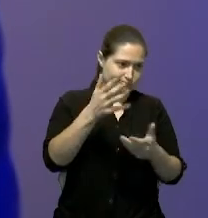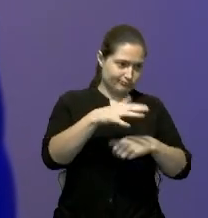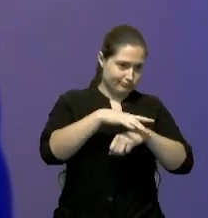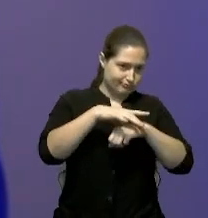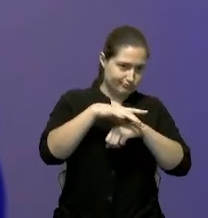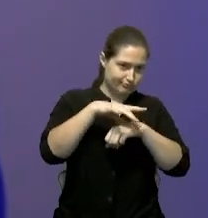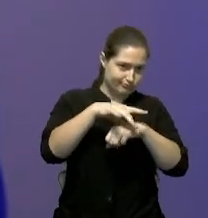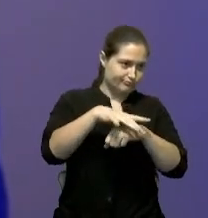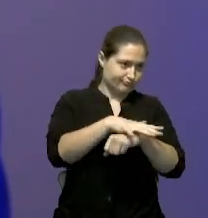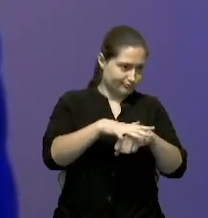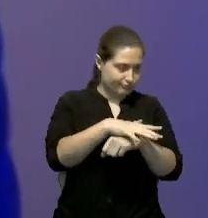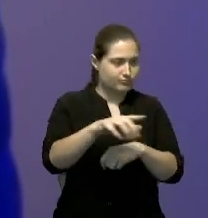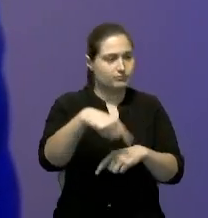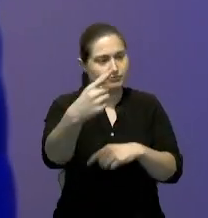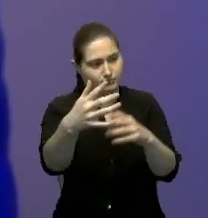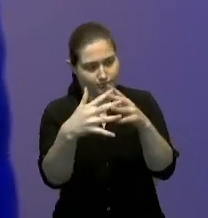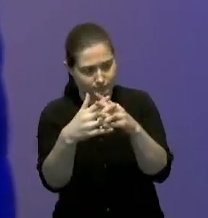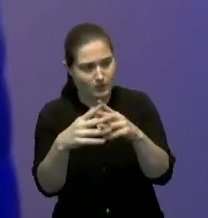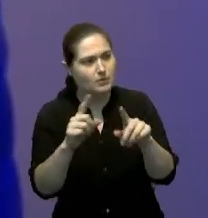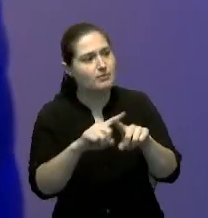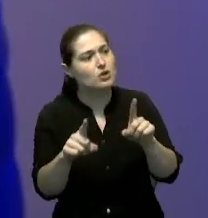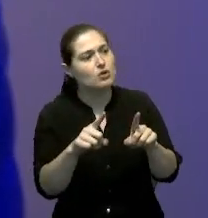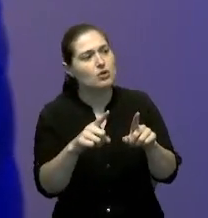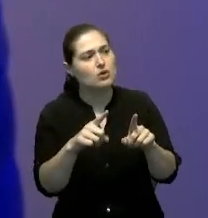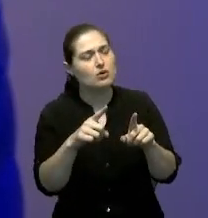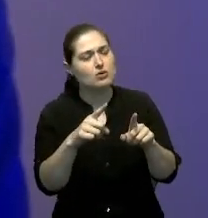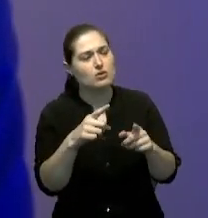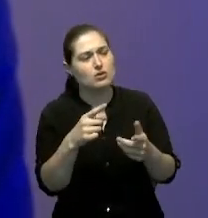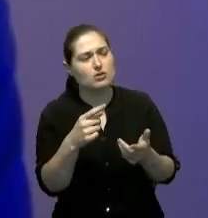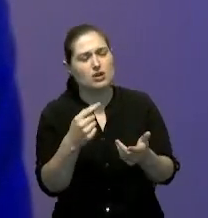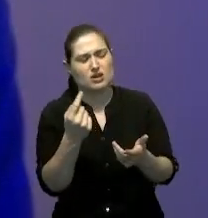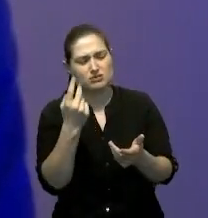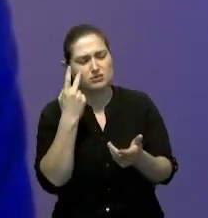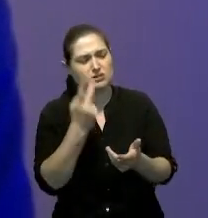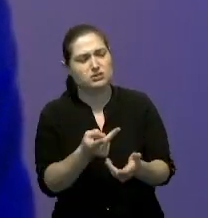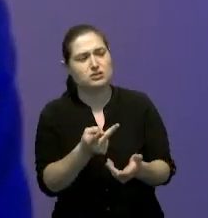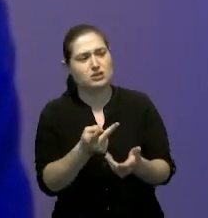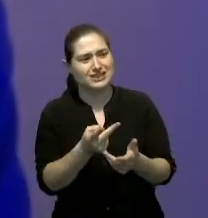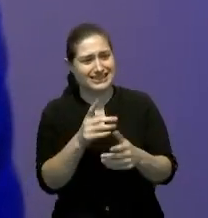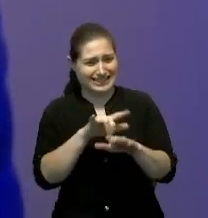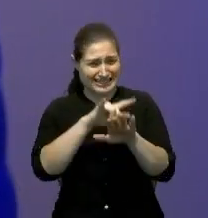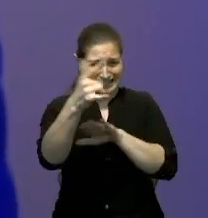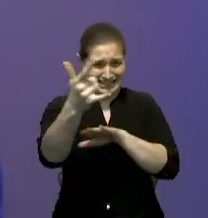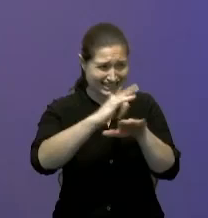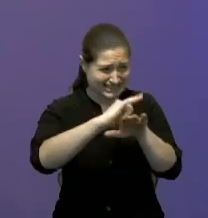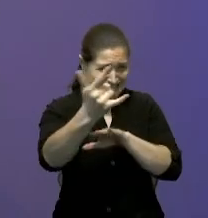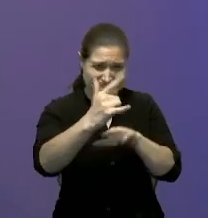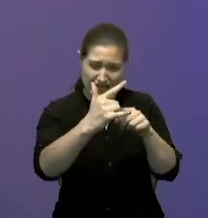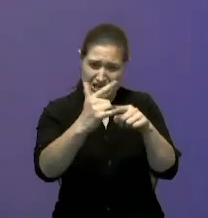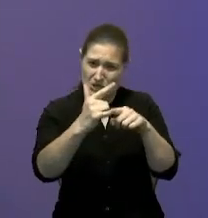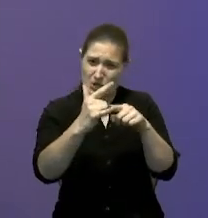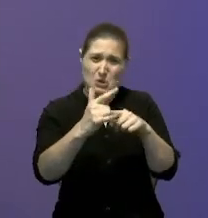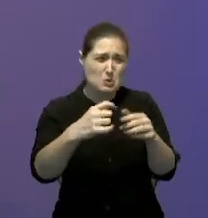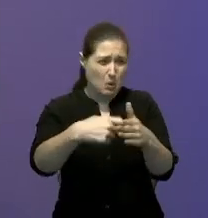entraría en vigencia el acuerdo y algo interesante un sobrecargo que las aerolíneas le hacen a los pasajeros sobre todo ahora que viene la temporada